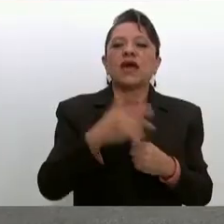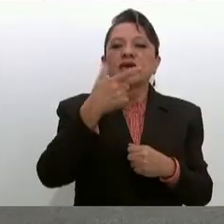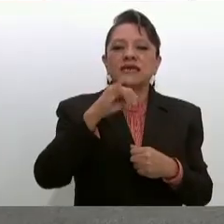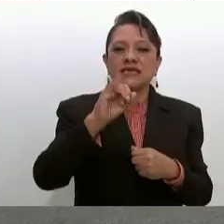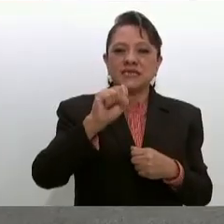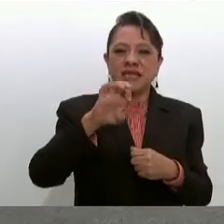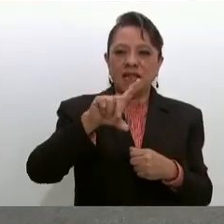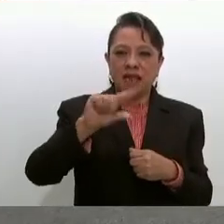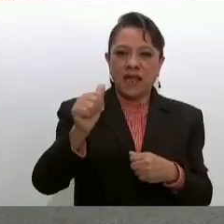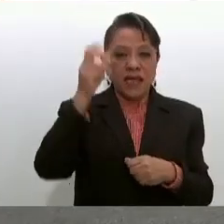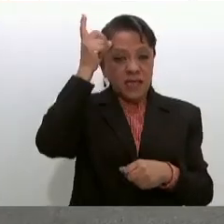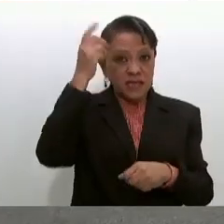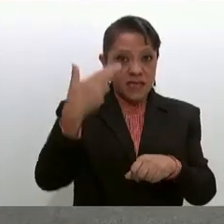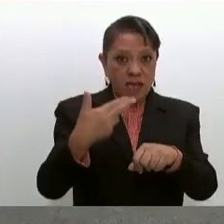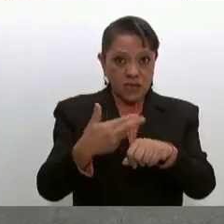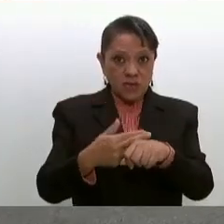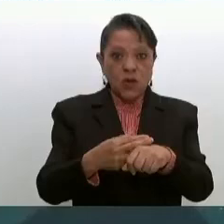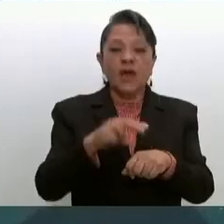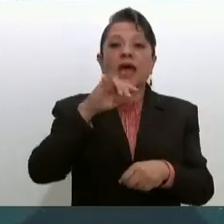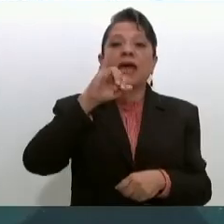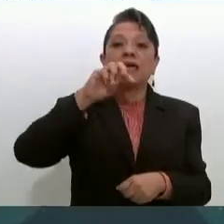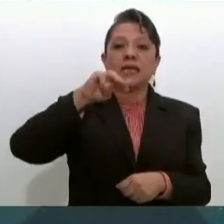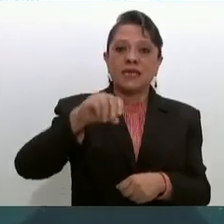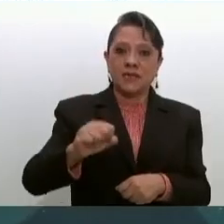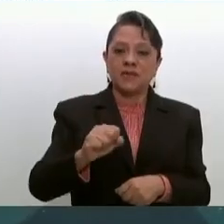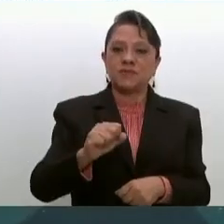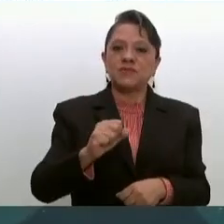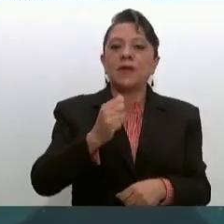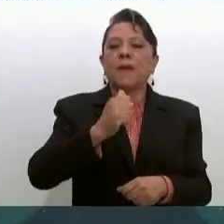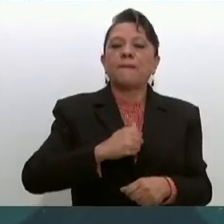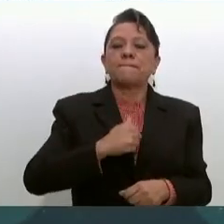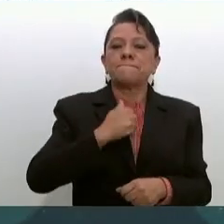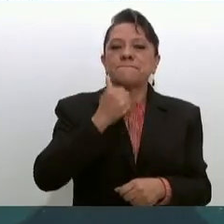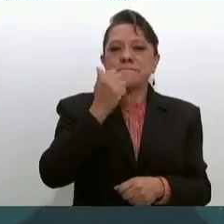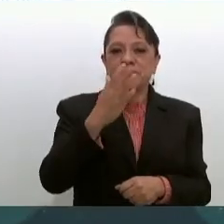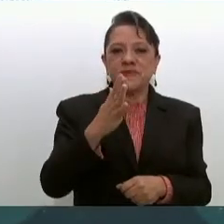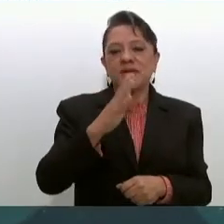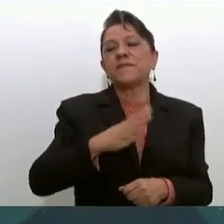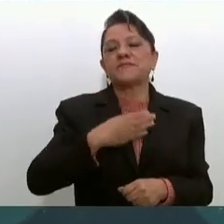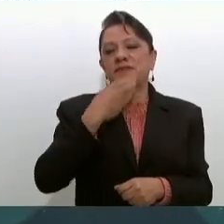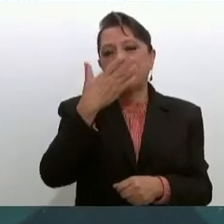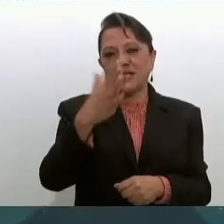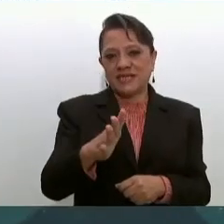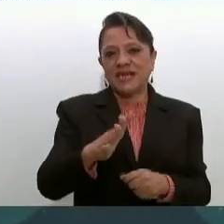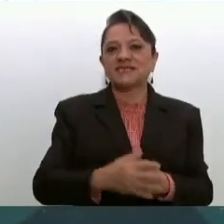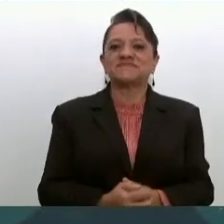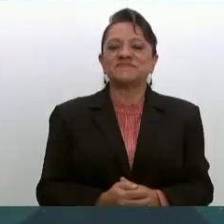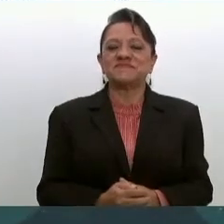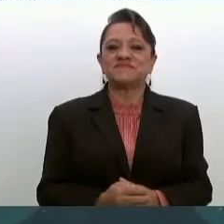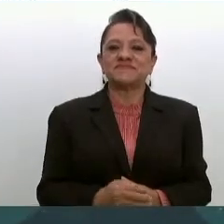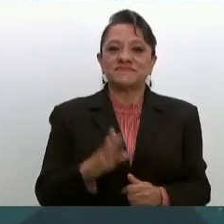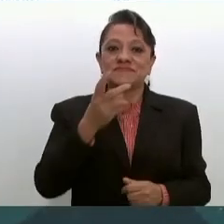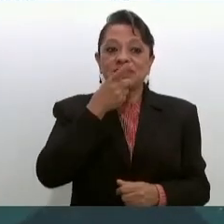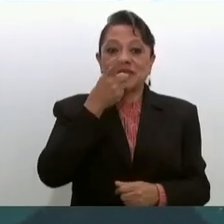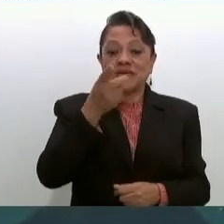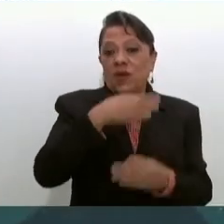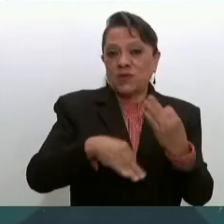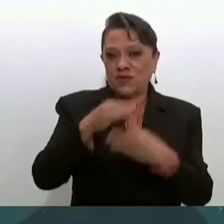general del IMSS-Bienestar. Y a nuestro amigo y maestro Juan Antonio Ferreira, director general del IMSS